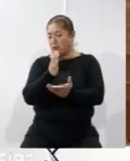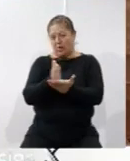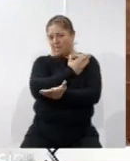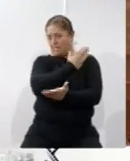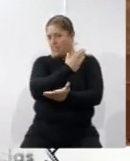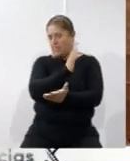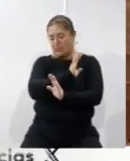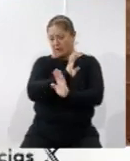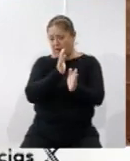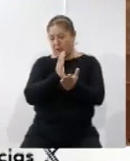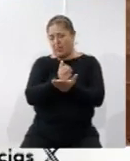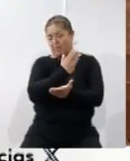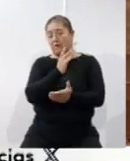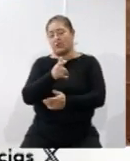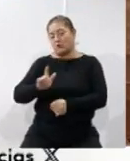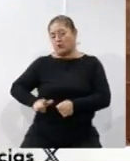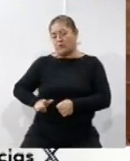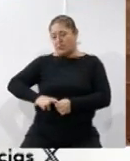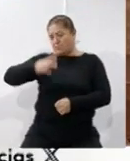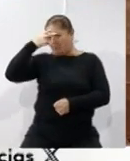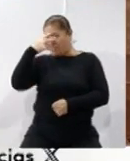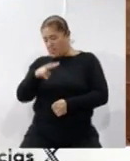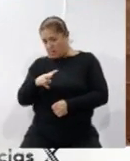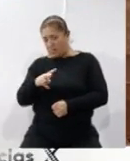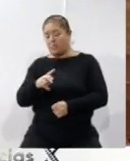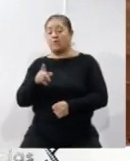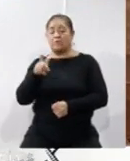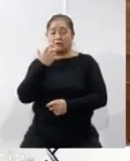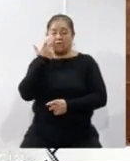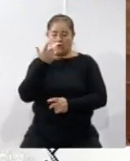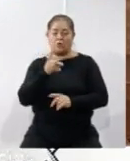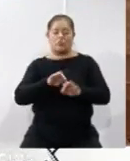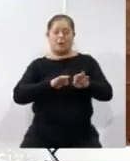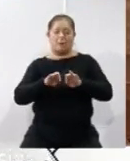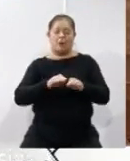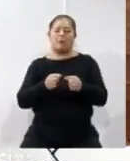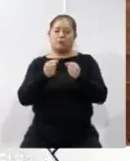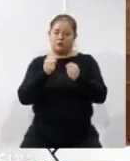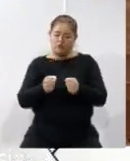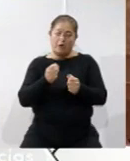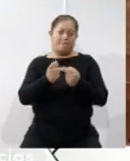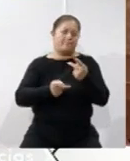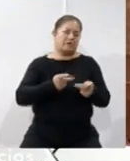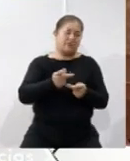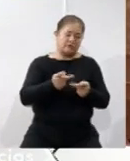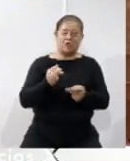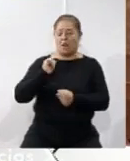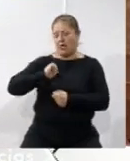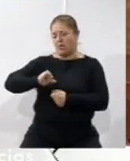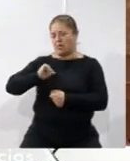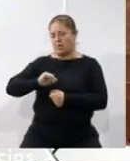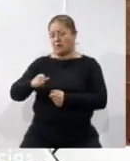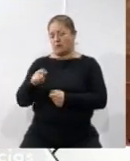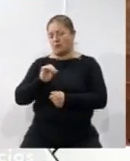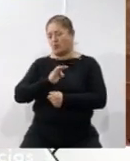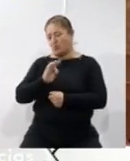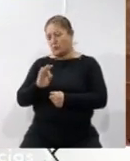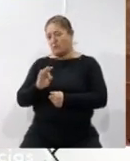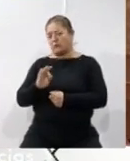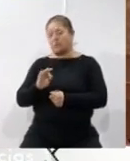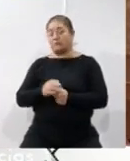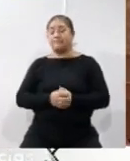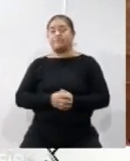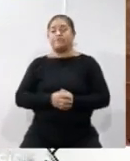Ciudadana del Gobierno de México, a un empleo con estabilidad, con prestaciones, con antigüedad, y en donde, como